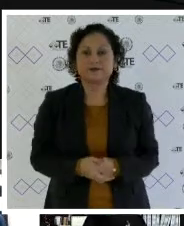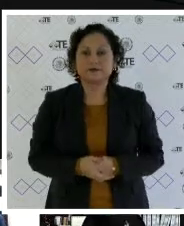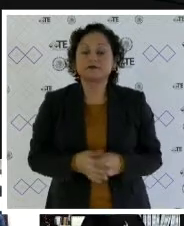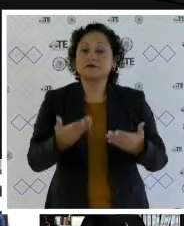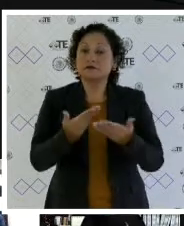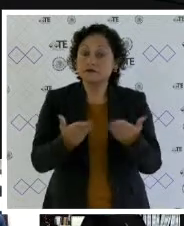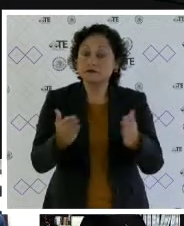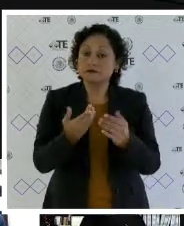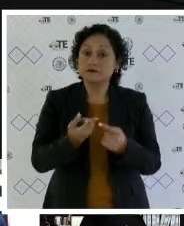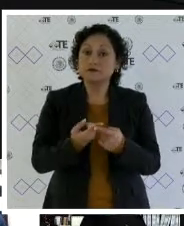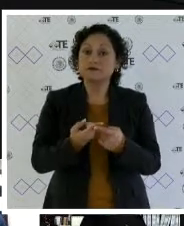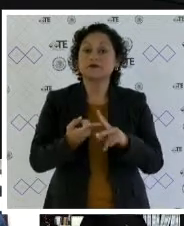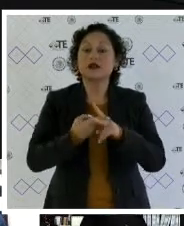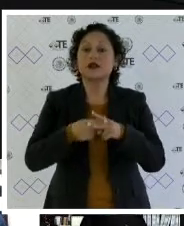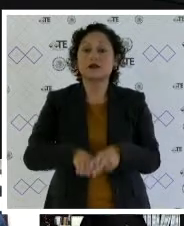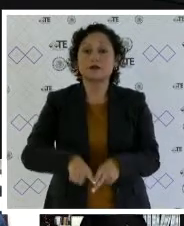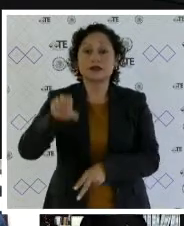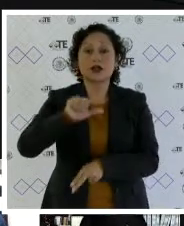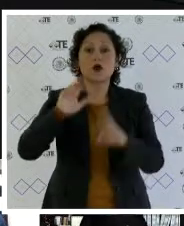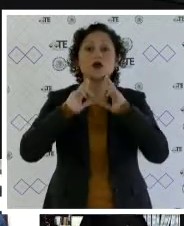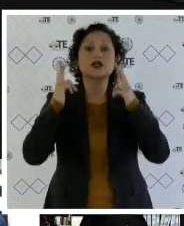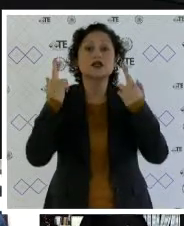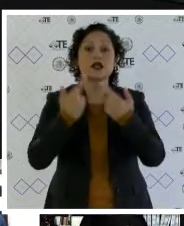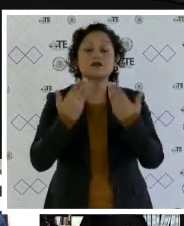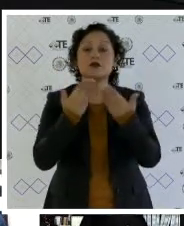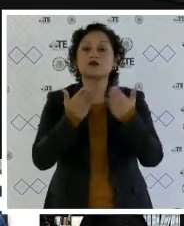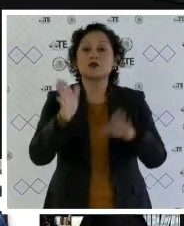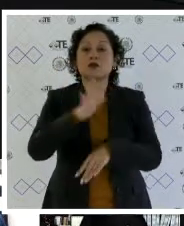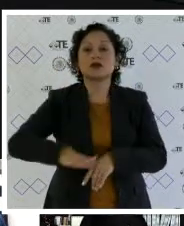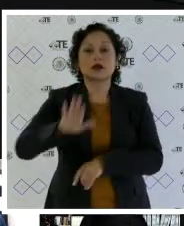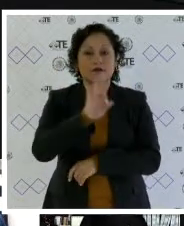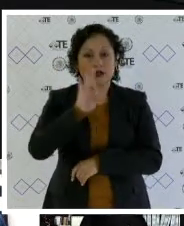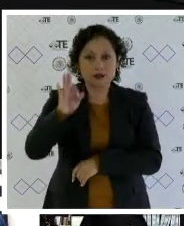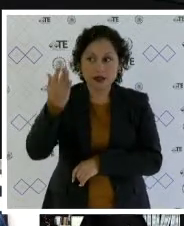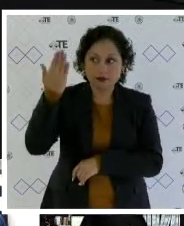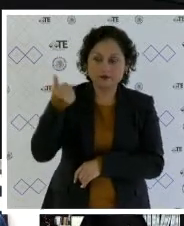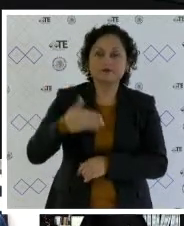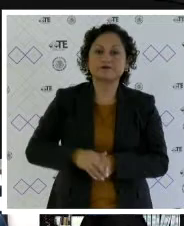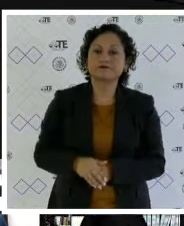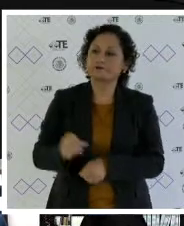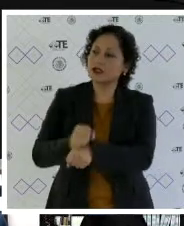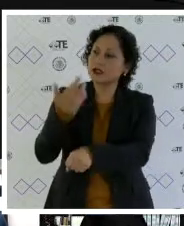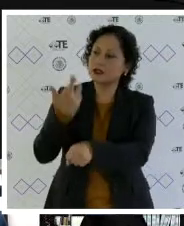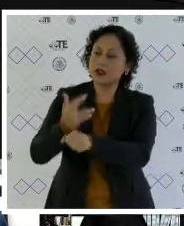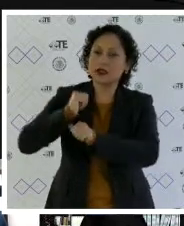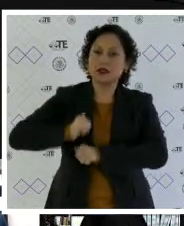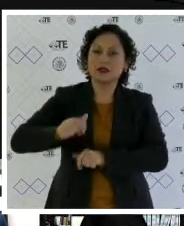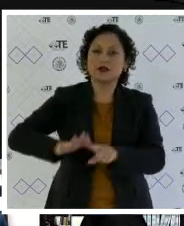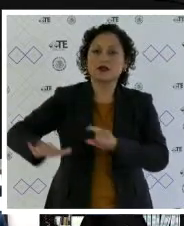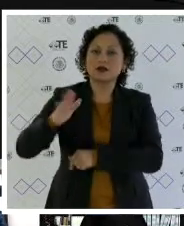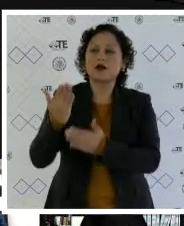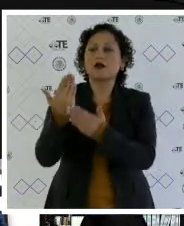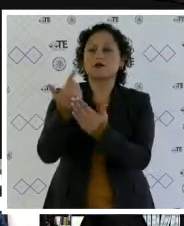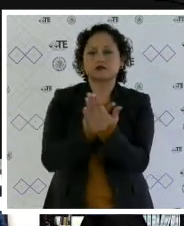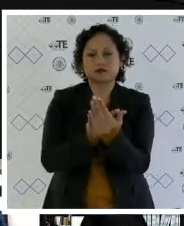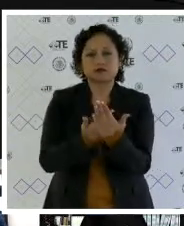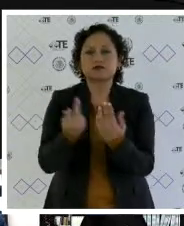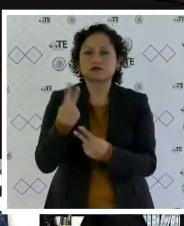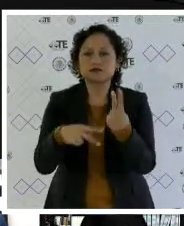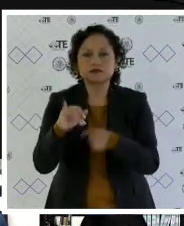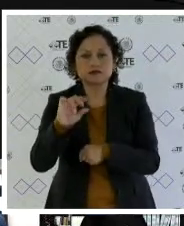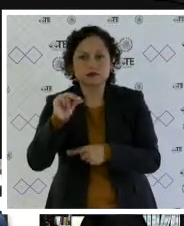pública que ha sido convocada para esta fecha, motivo por el cual le pido al secretario general se sirva a verificar si existe el quórum para llevarla a cabo.